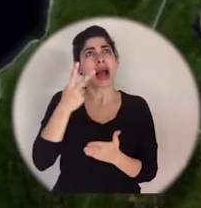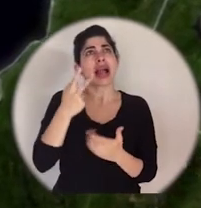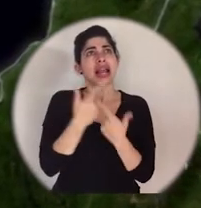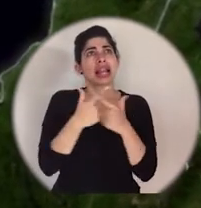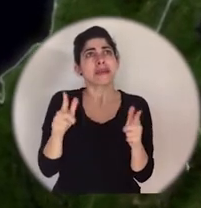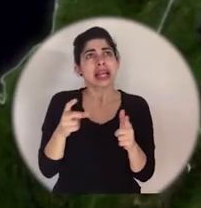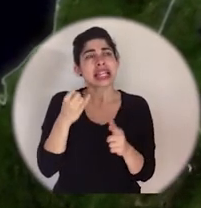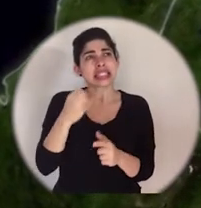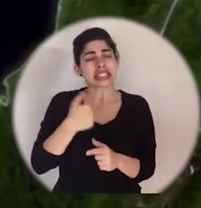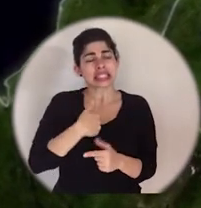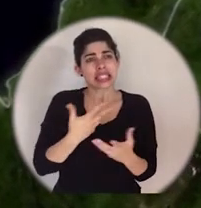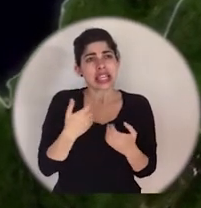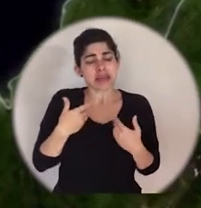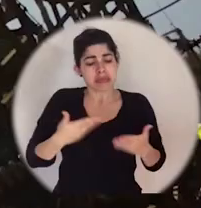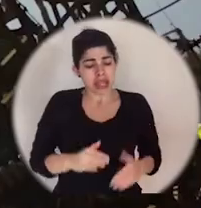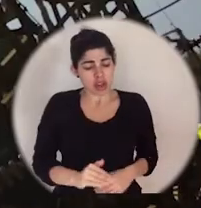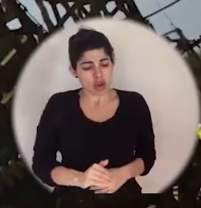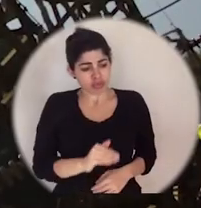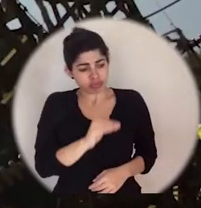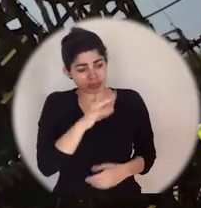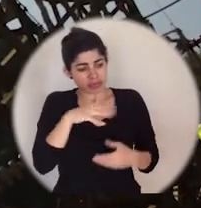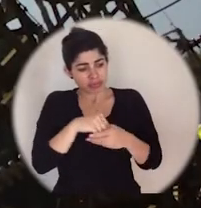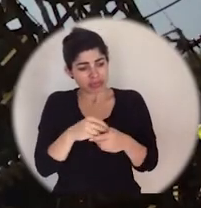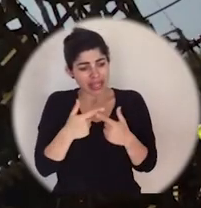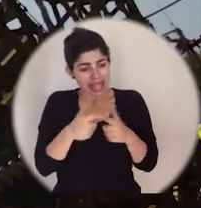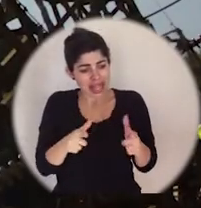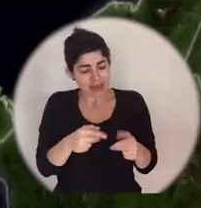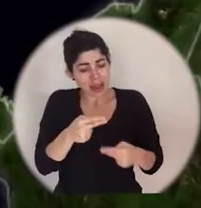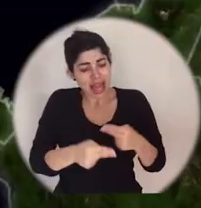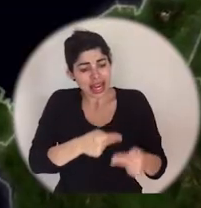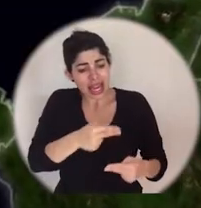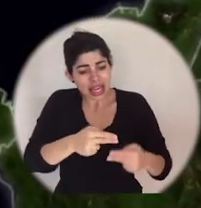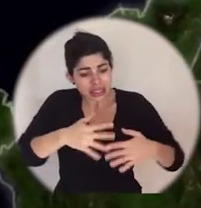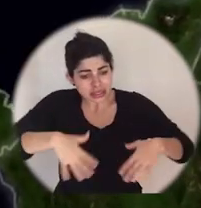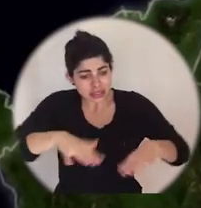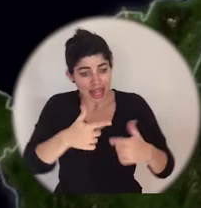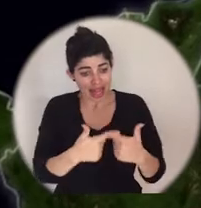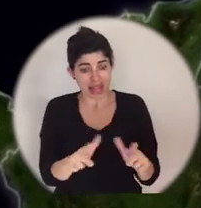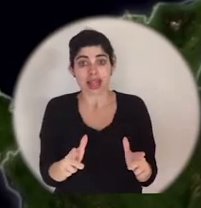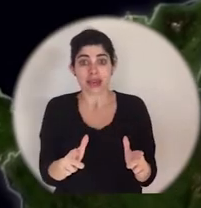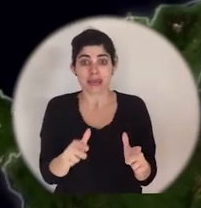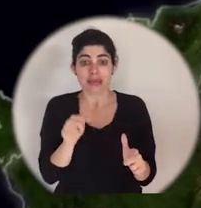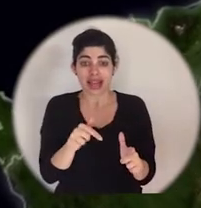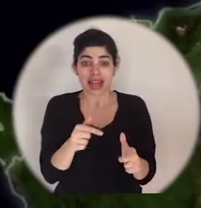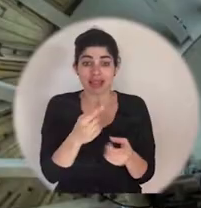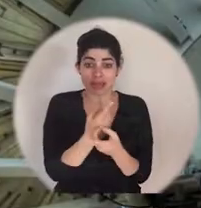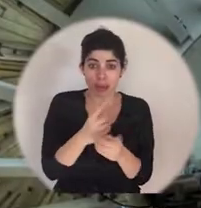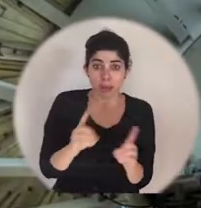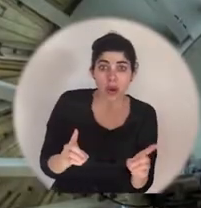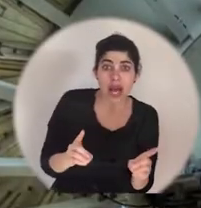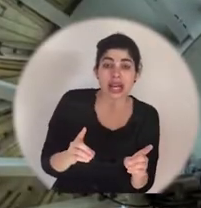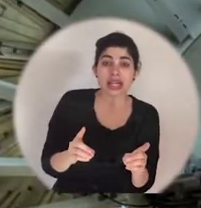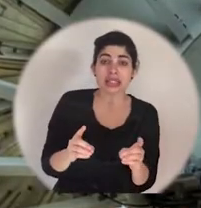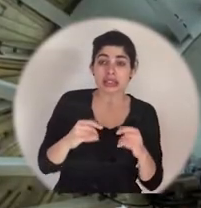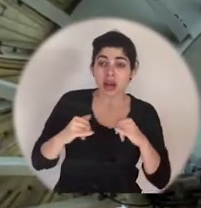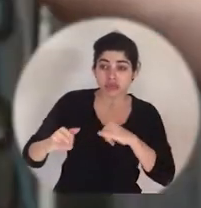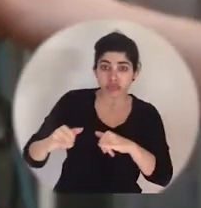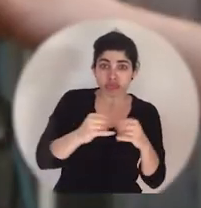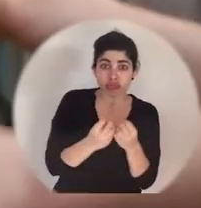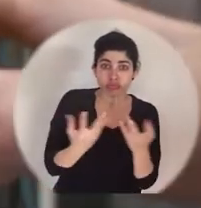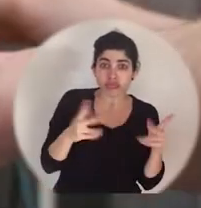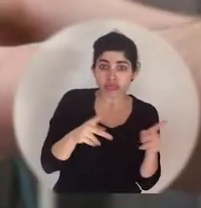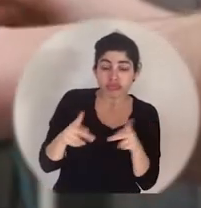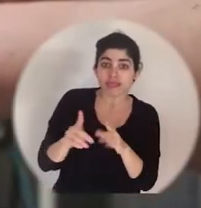si queremos que nuestros hijos crezcan en ella y hereden a los suyos un entorno de libertad, de democracia, de pluralismo,